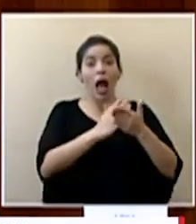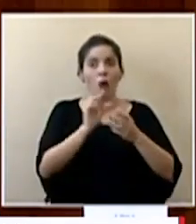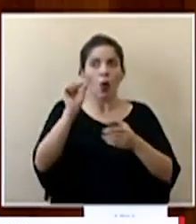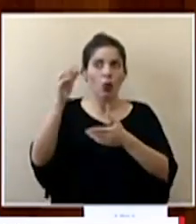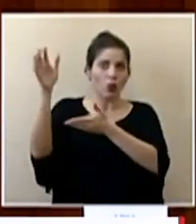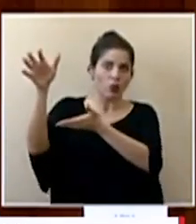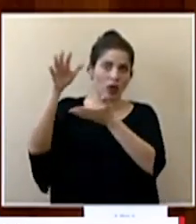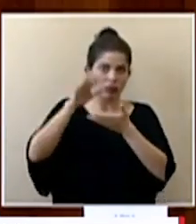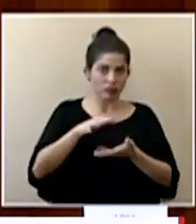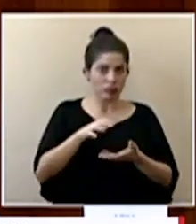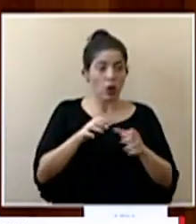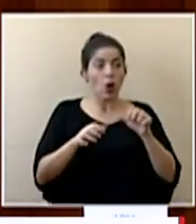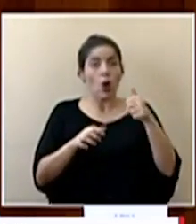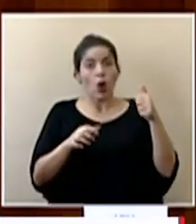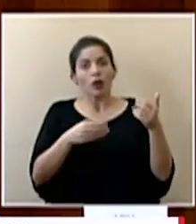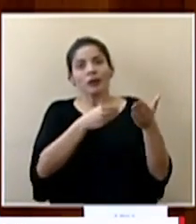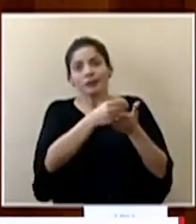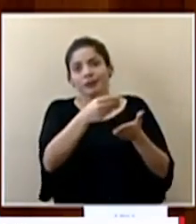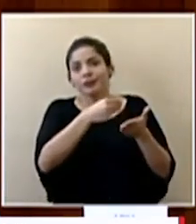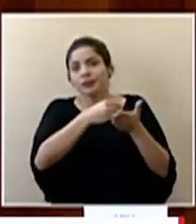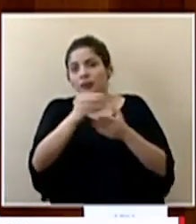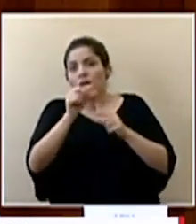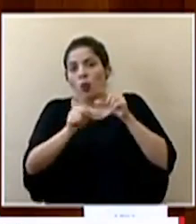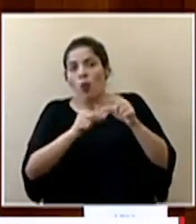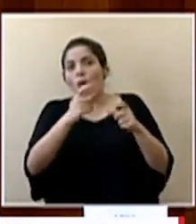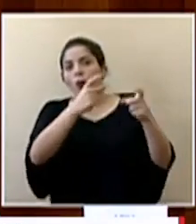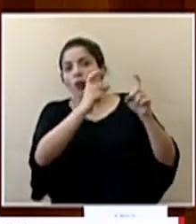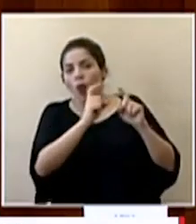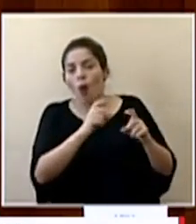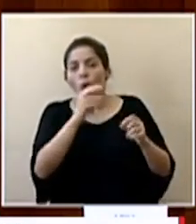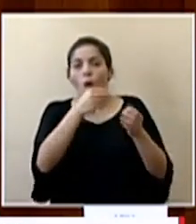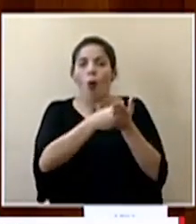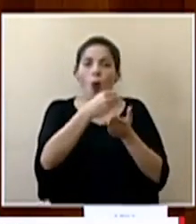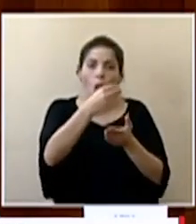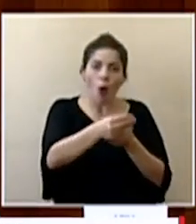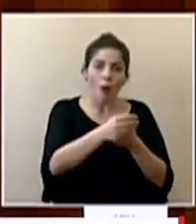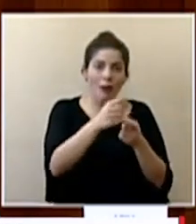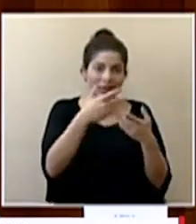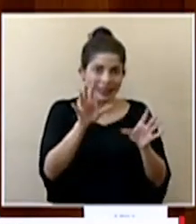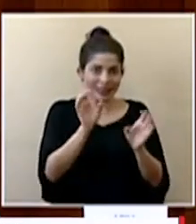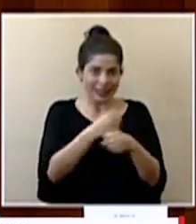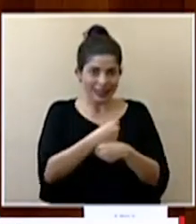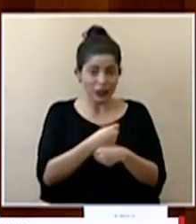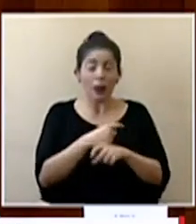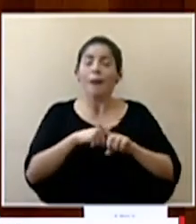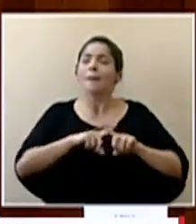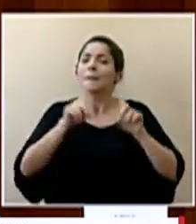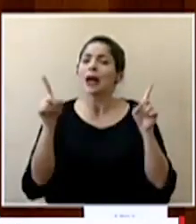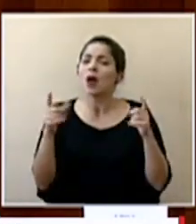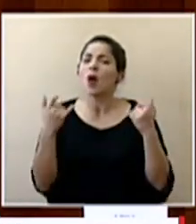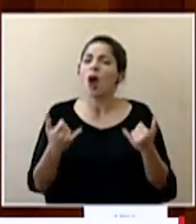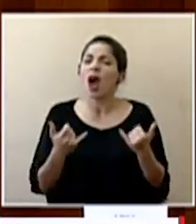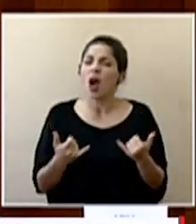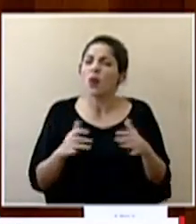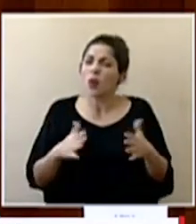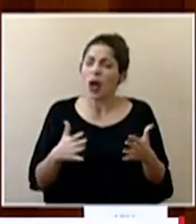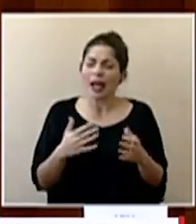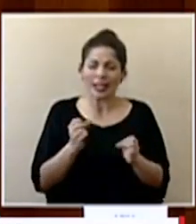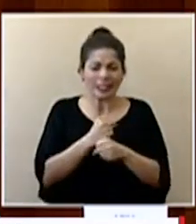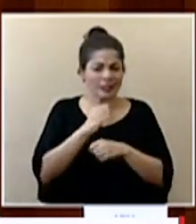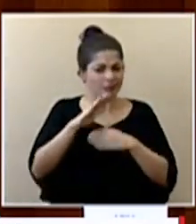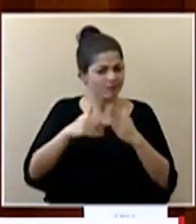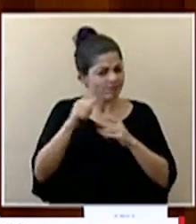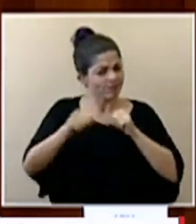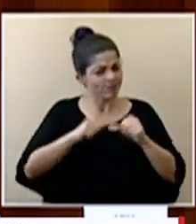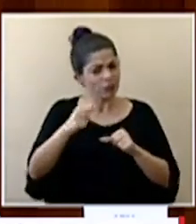y otras pues se han ido adquiriendo también a través de donaciones o de compras más puntuales que hemos hecho pero estamos haciendo todo lo necesario